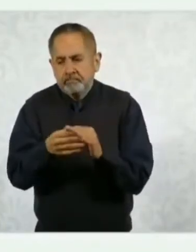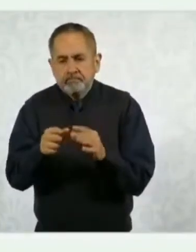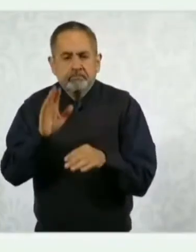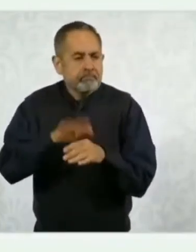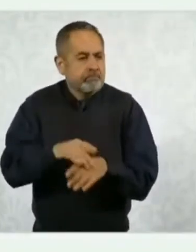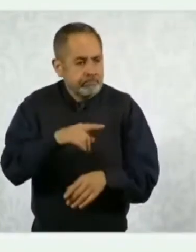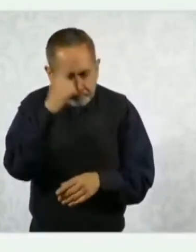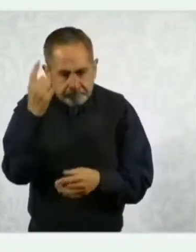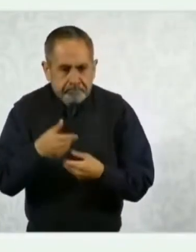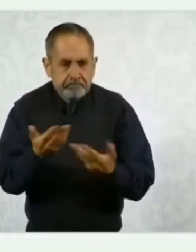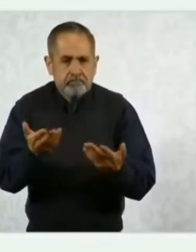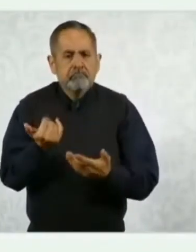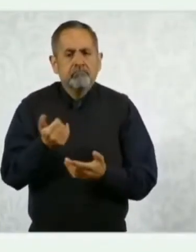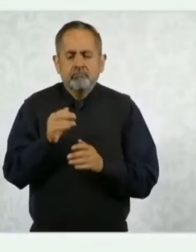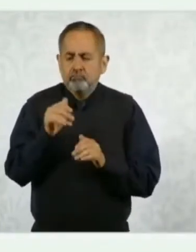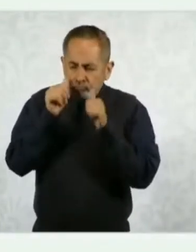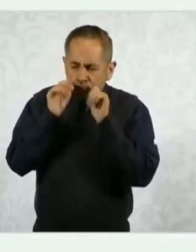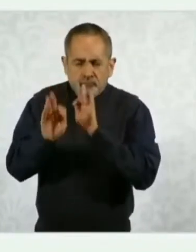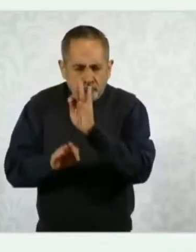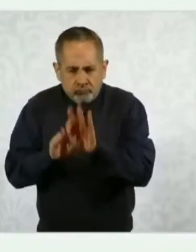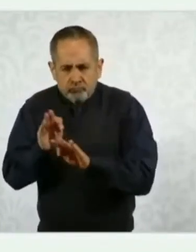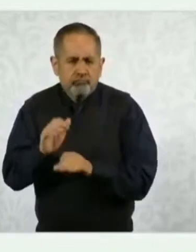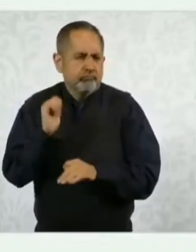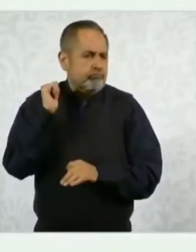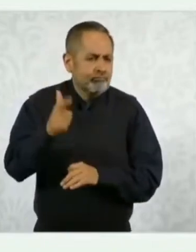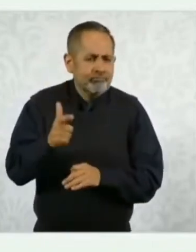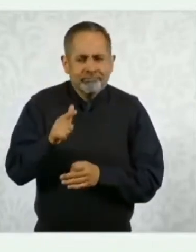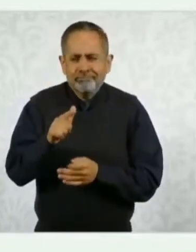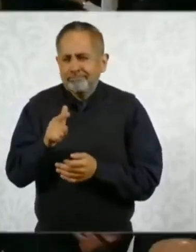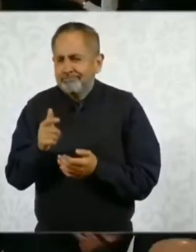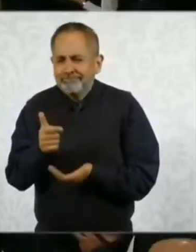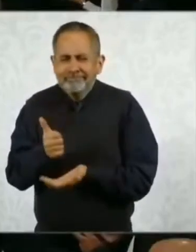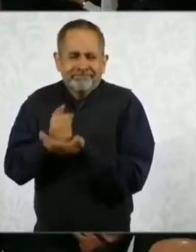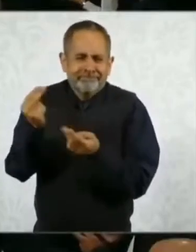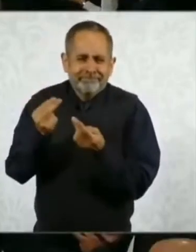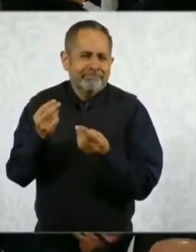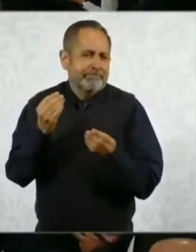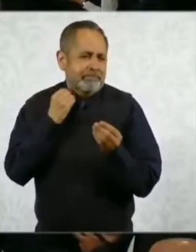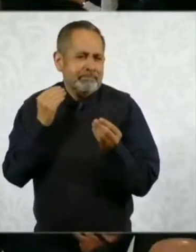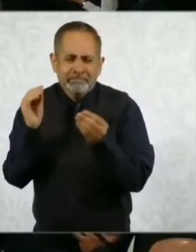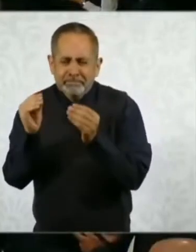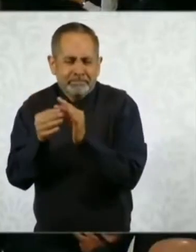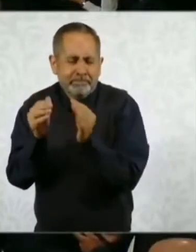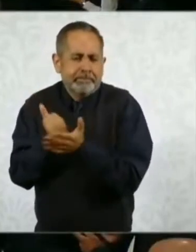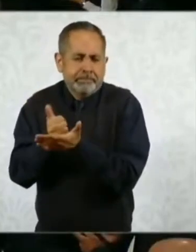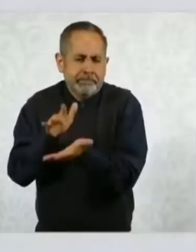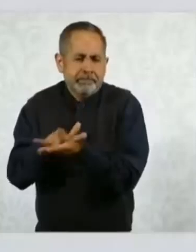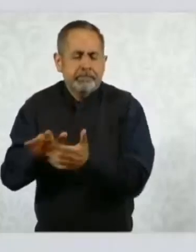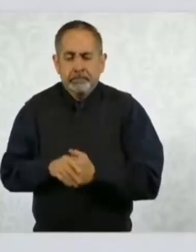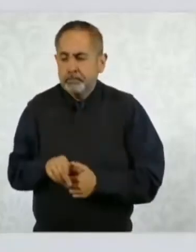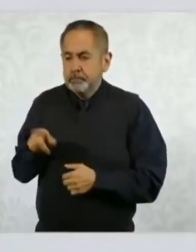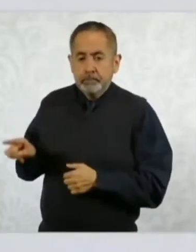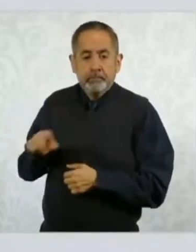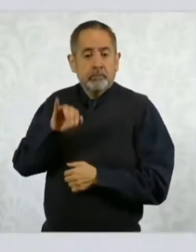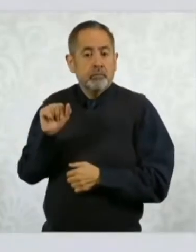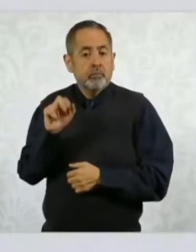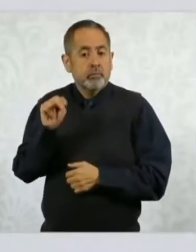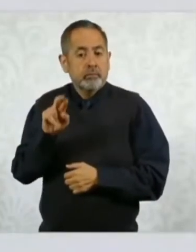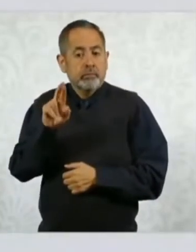y el trato en general en el apoyo jurídico y todo lo que requieran. Entonces, Juan Ramón tiene ese